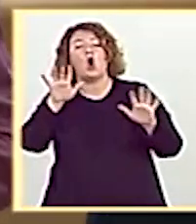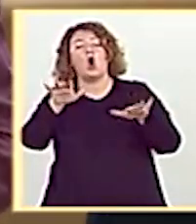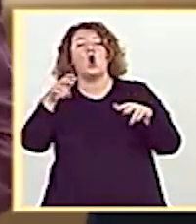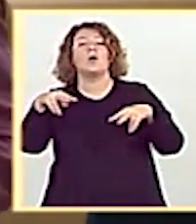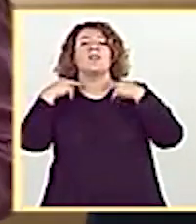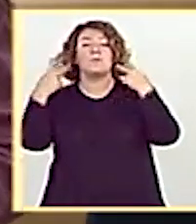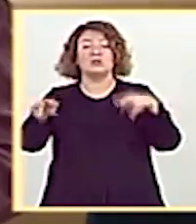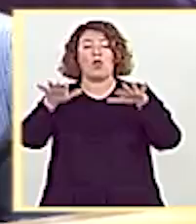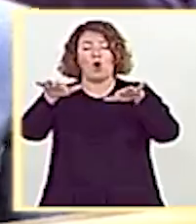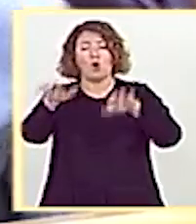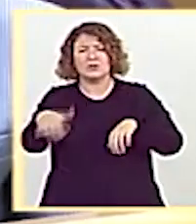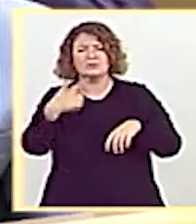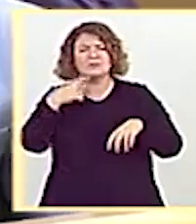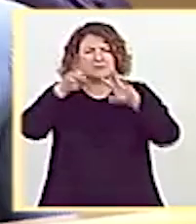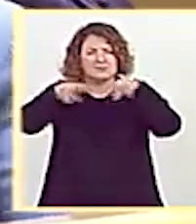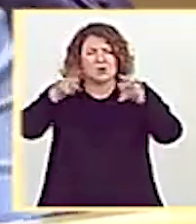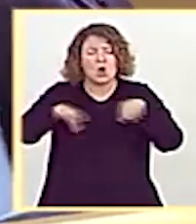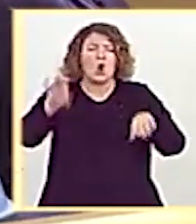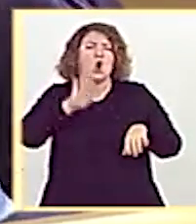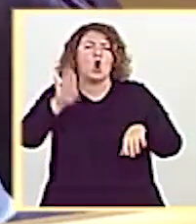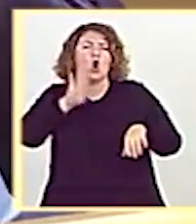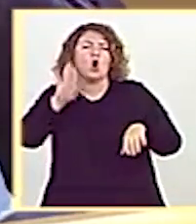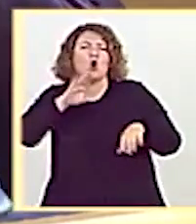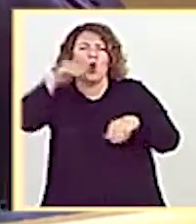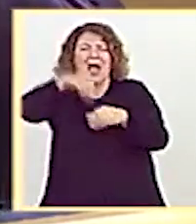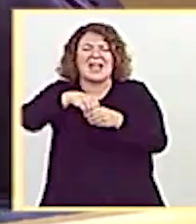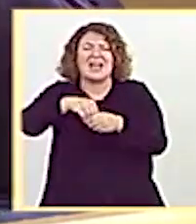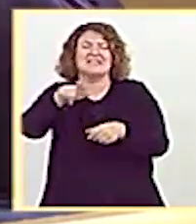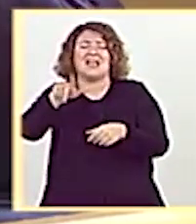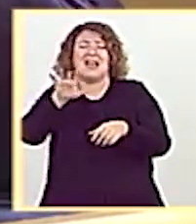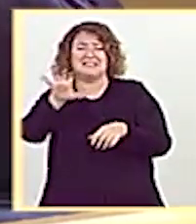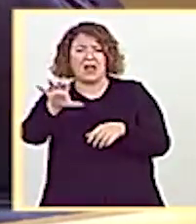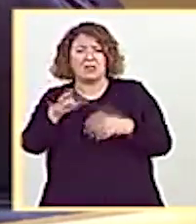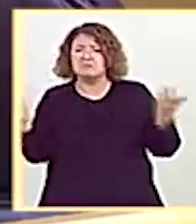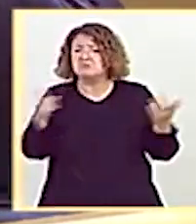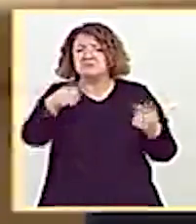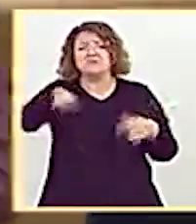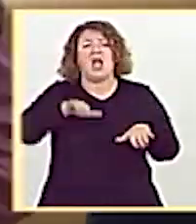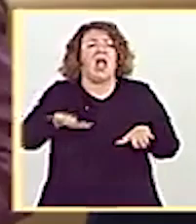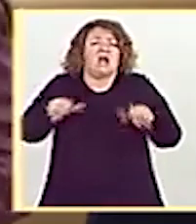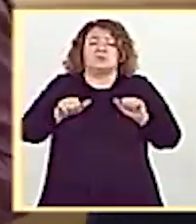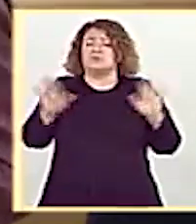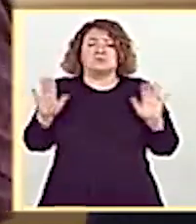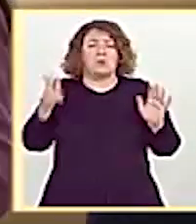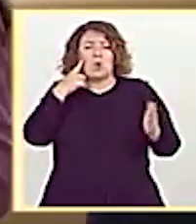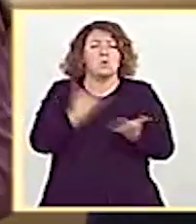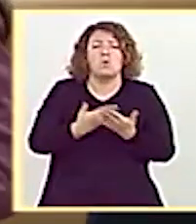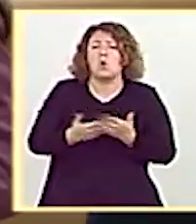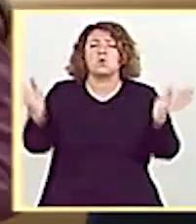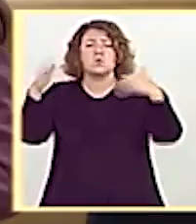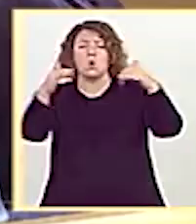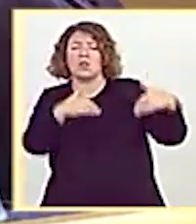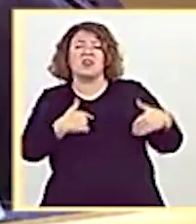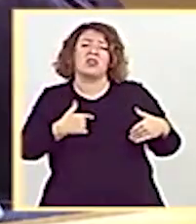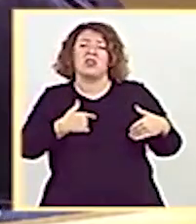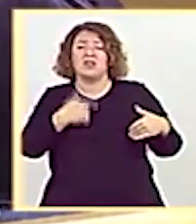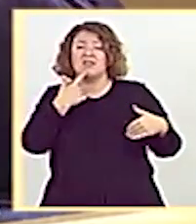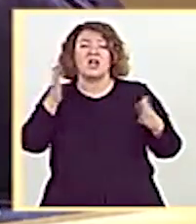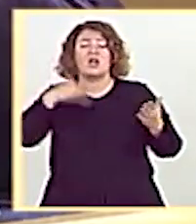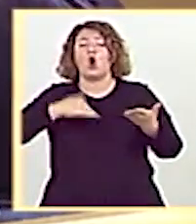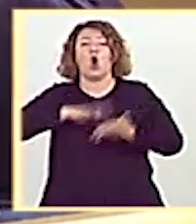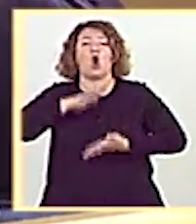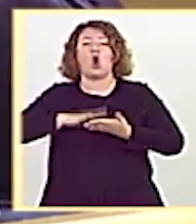de los Diputados investigó las cloacas del Estado? Bueno, se abstuvieron, se abstuvieron porque decían que no había ninguna prueba de eso, que solamente demostraba la